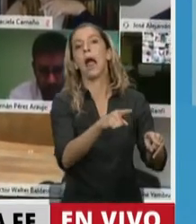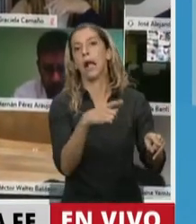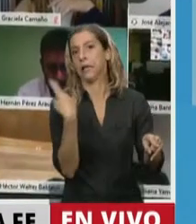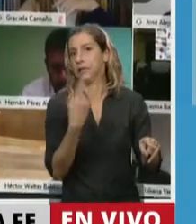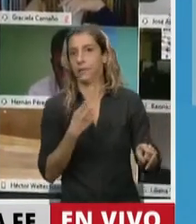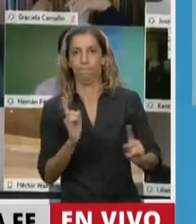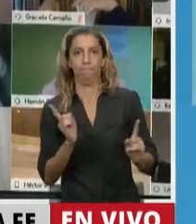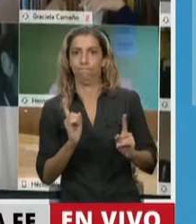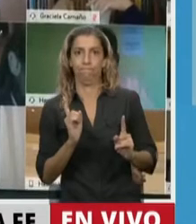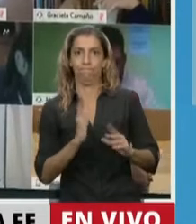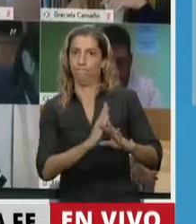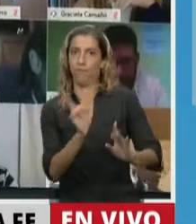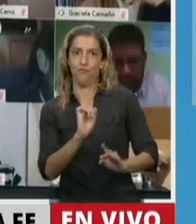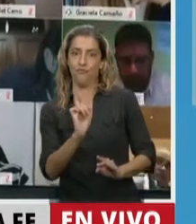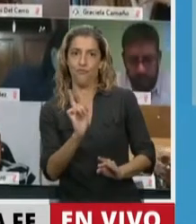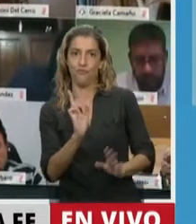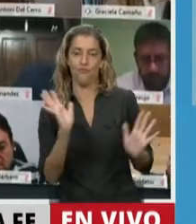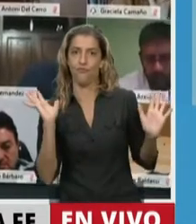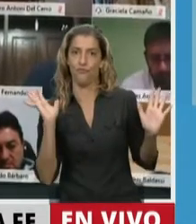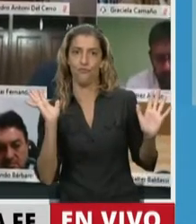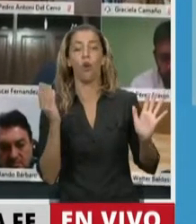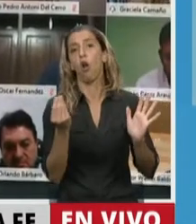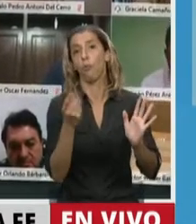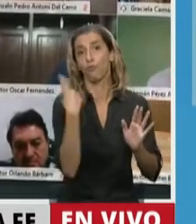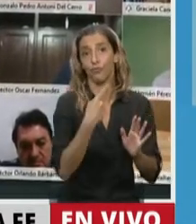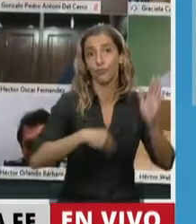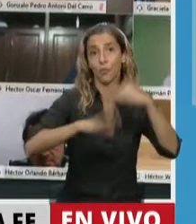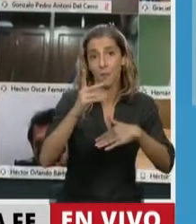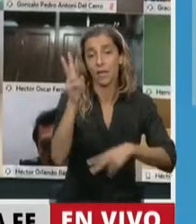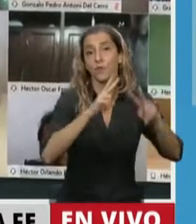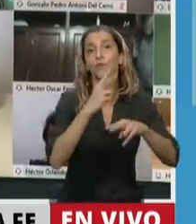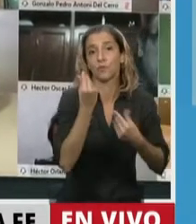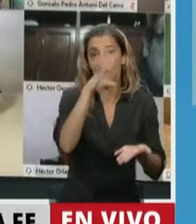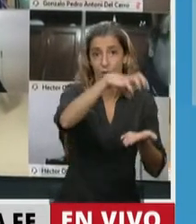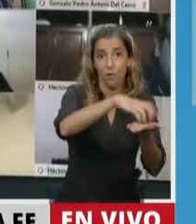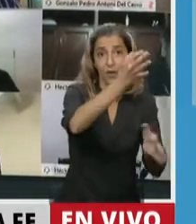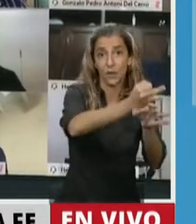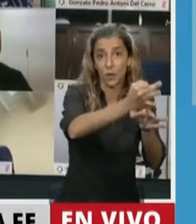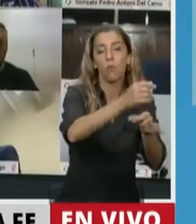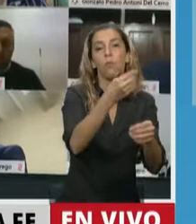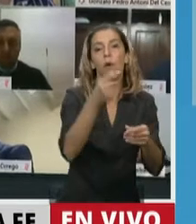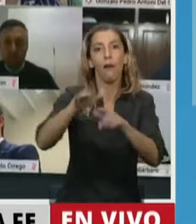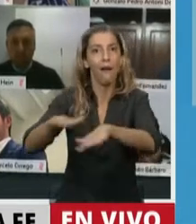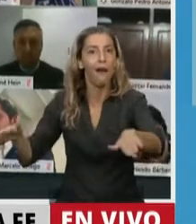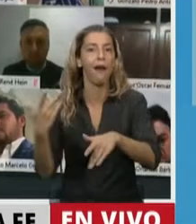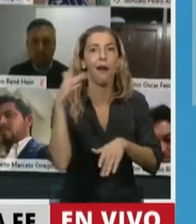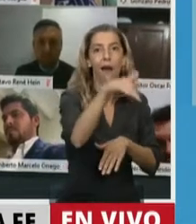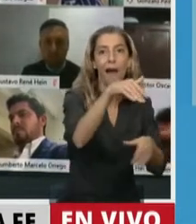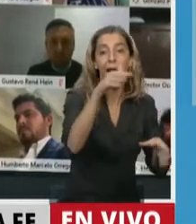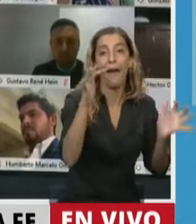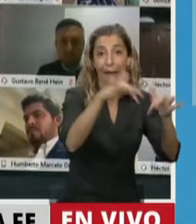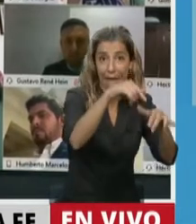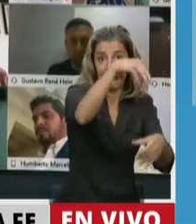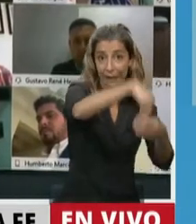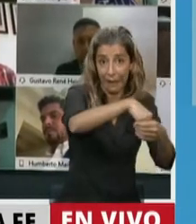que no debe haber lugar más igualitario de creencias, de ideas y de condiciones económicas y